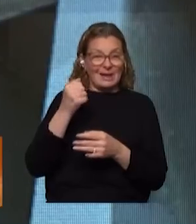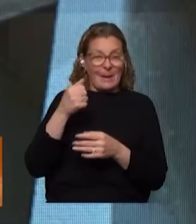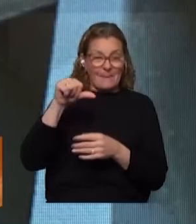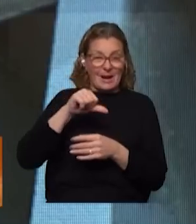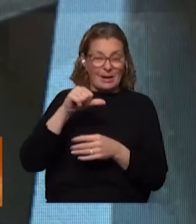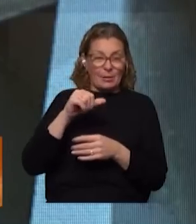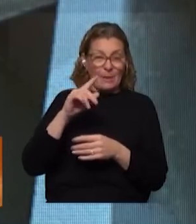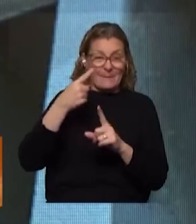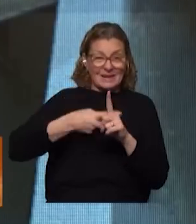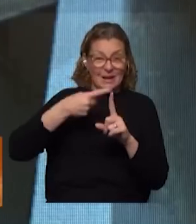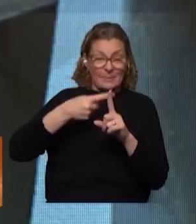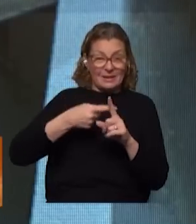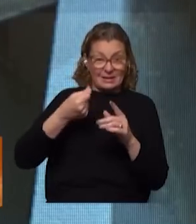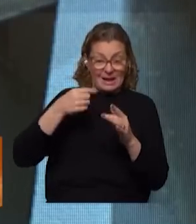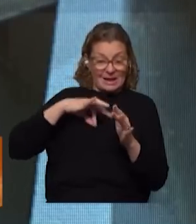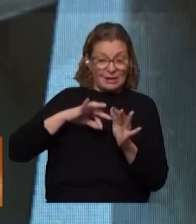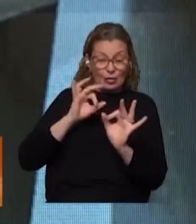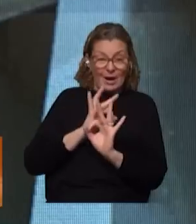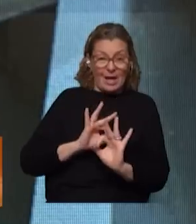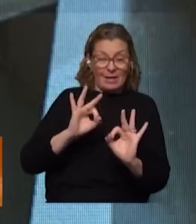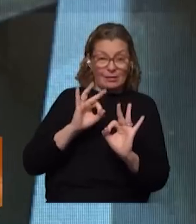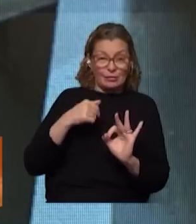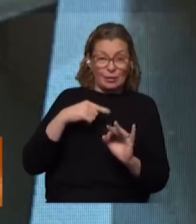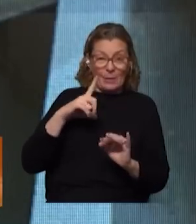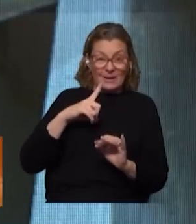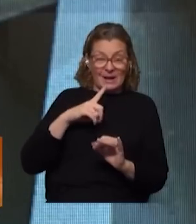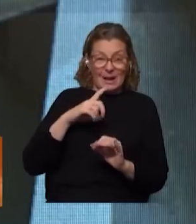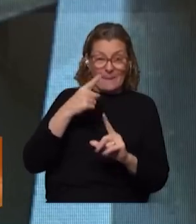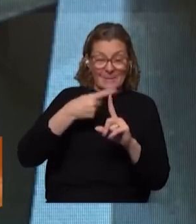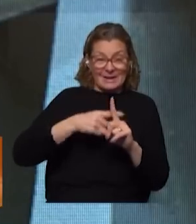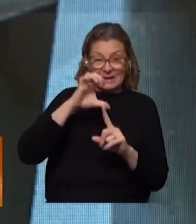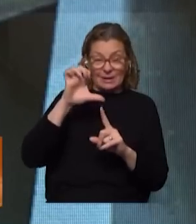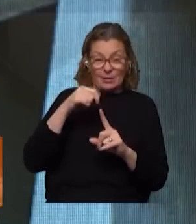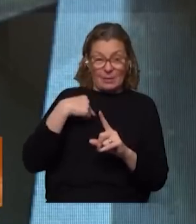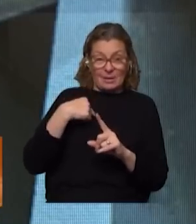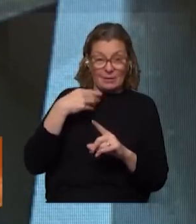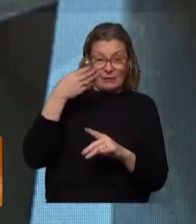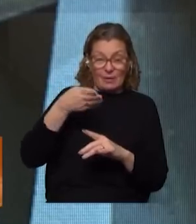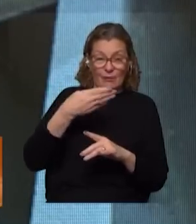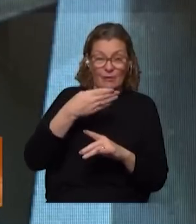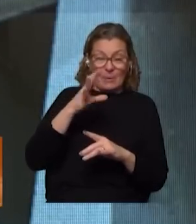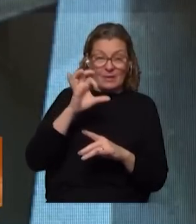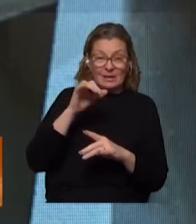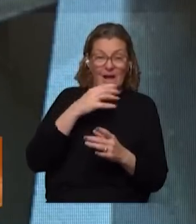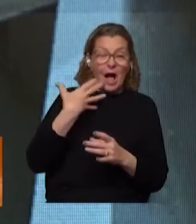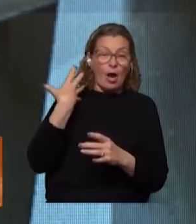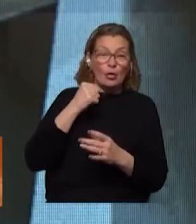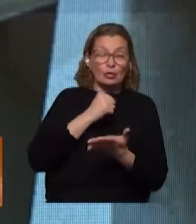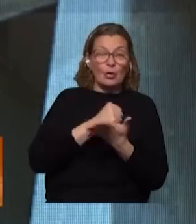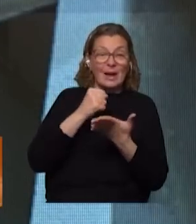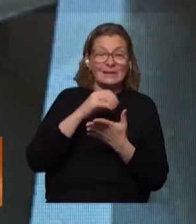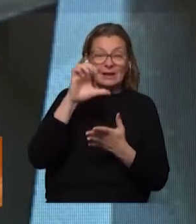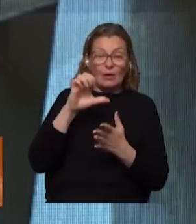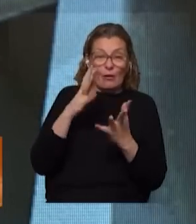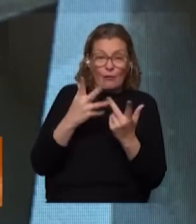mensualmente no voy a tener ningún ingreso si yo tengo que esperar hasta el mes de enero para que a mí me atiendan ¿qué hago yo de aquí de agosto hasta enero? no hay